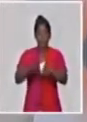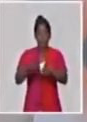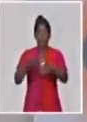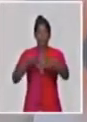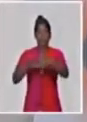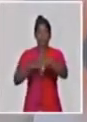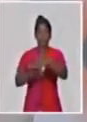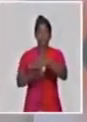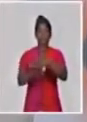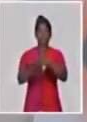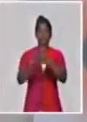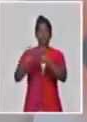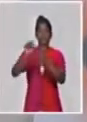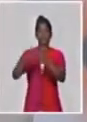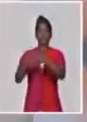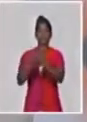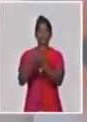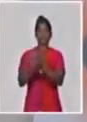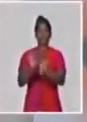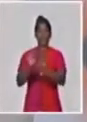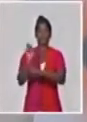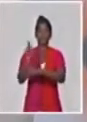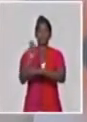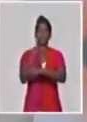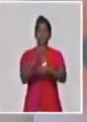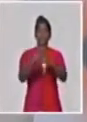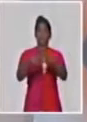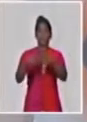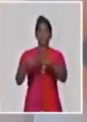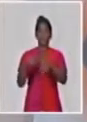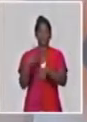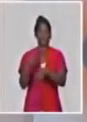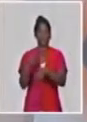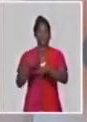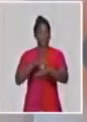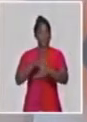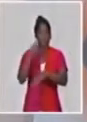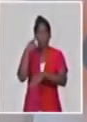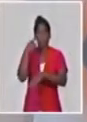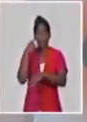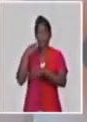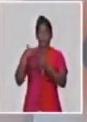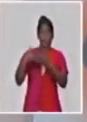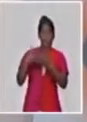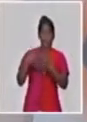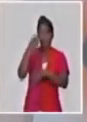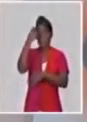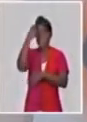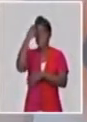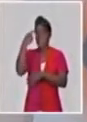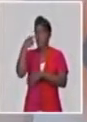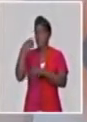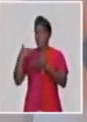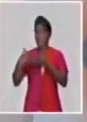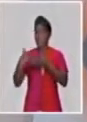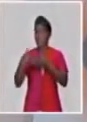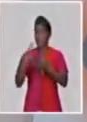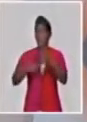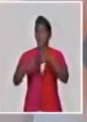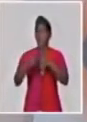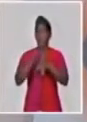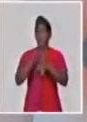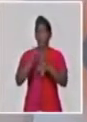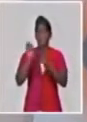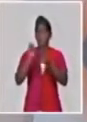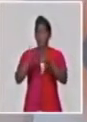laboral, de forma tal para poder identificar que no tengan ningún síntoma catarral o alguna otra afección que pueda afectar al resto del colectivo,